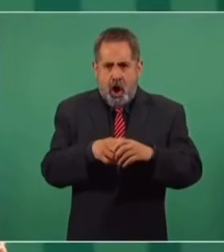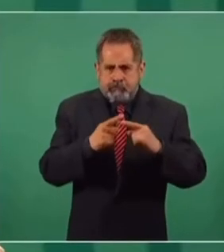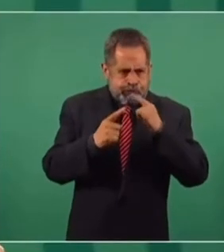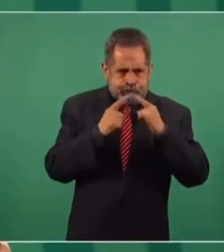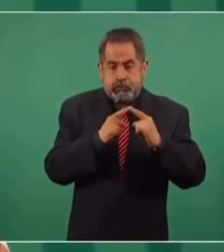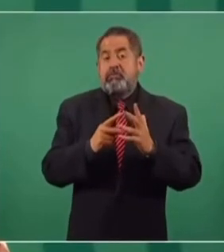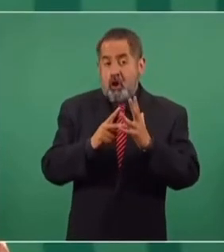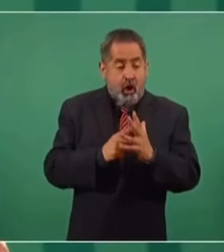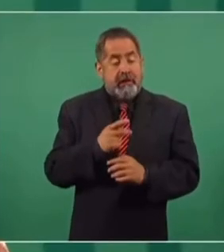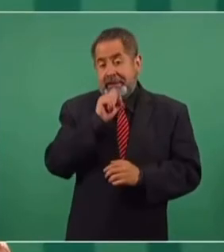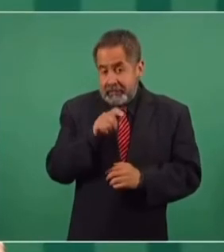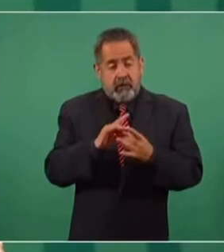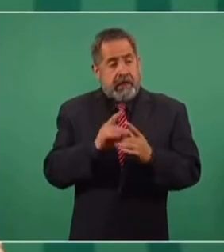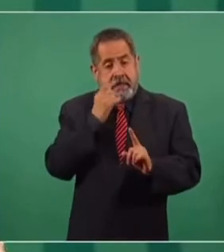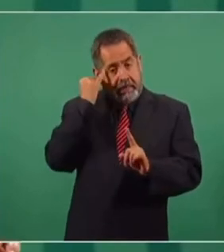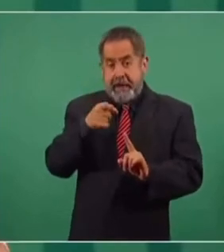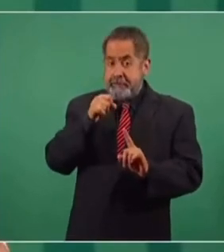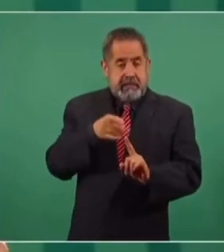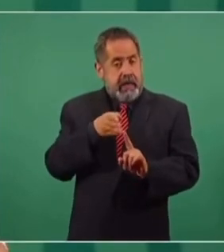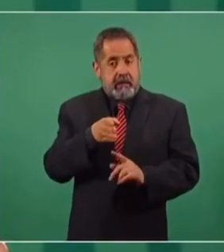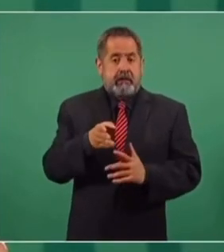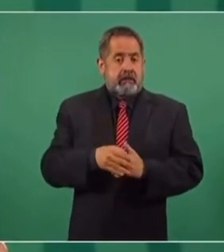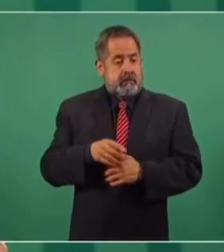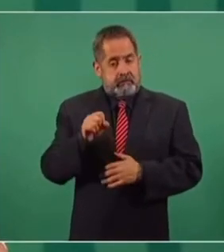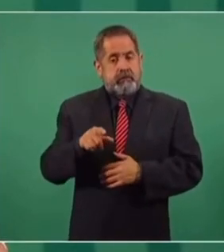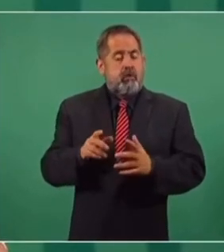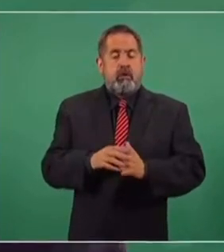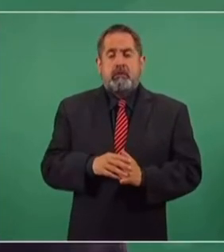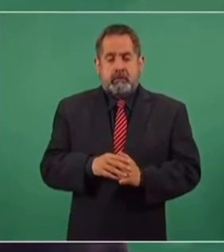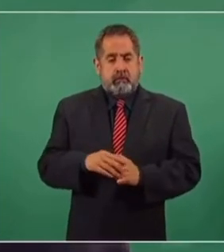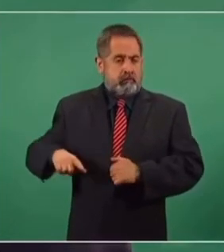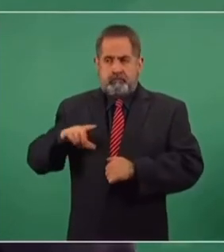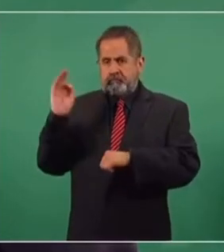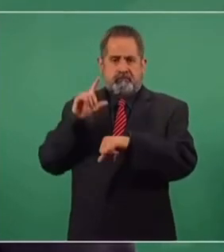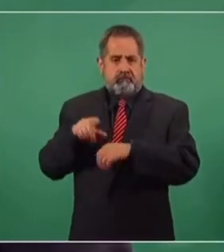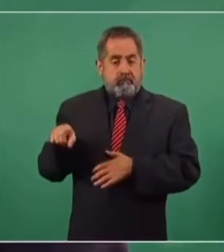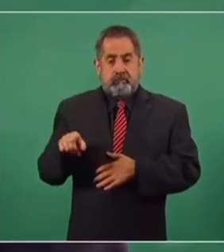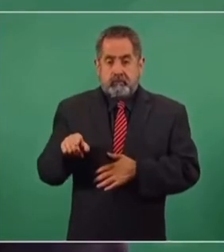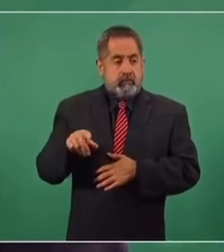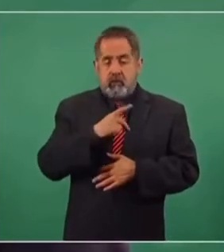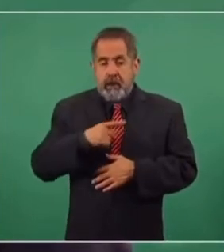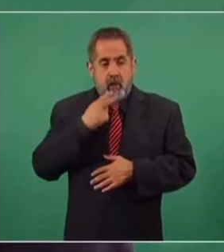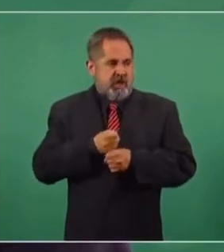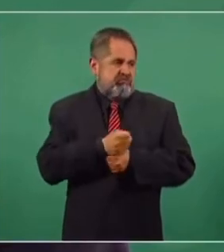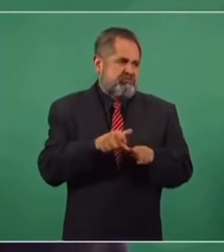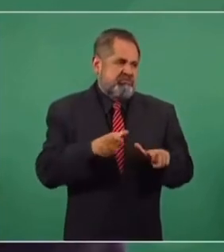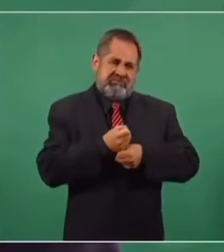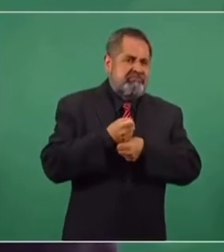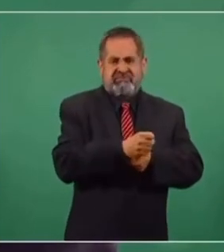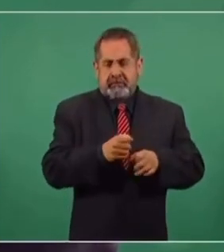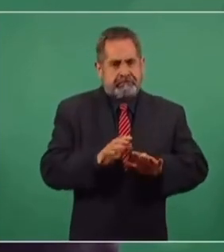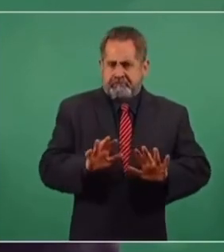volvió a sostener la postura del gobierno federal de que no se iba a utilizar la fuerza y que